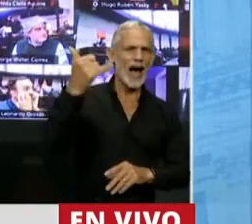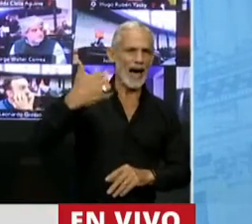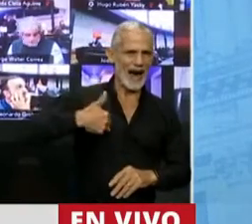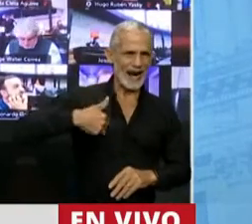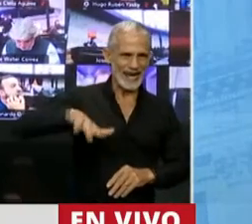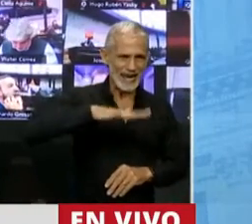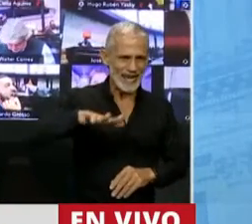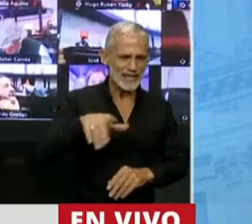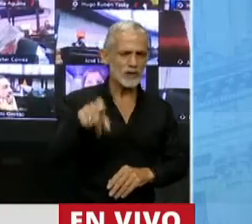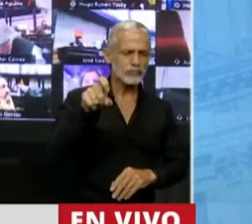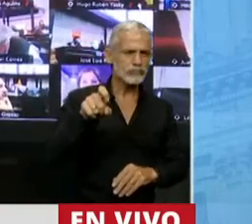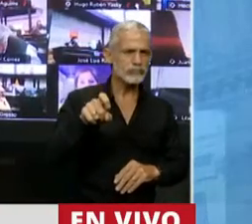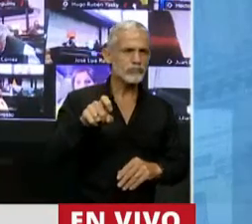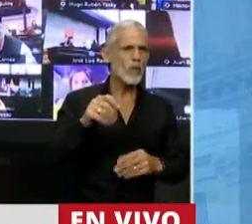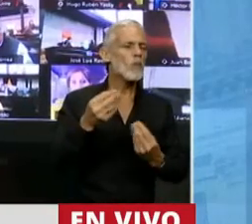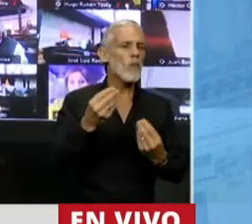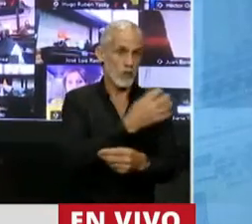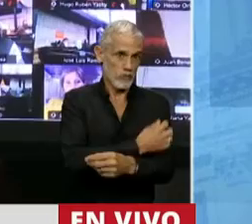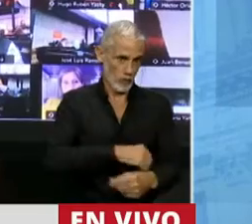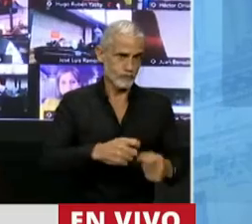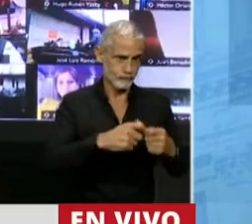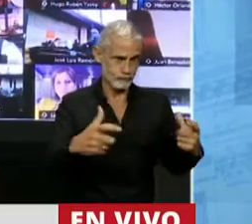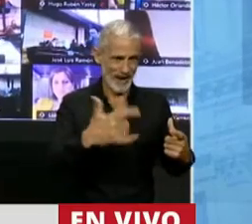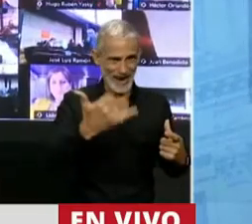Argentina, con el aumento de la pobreza,